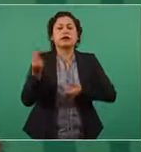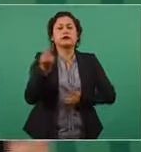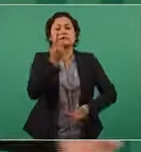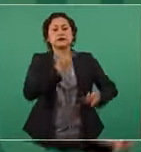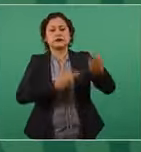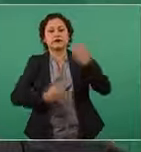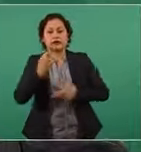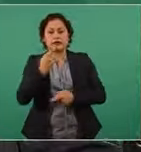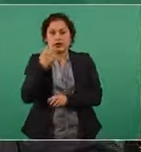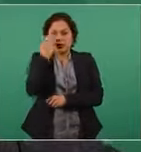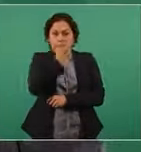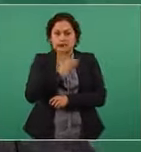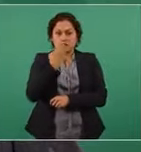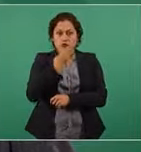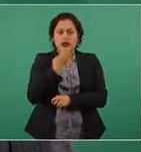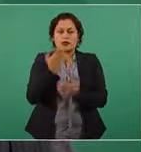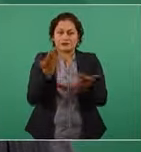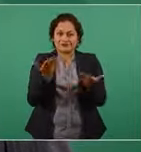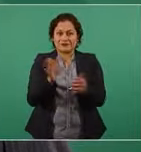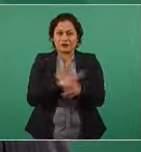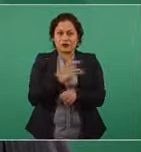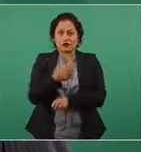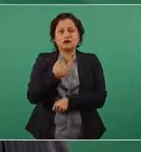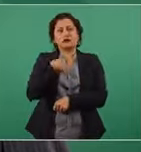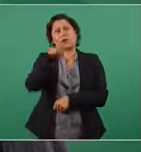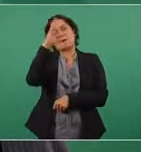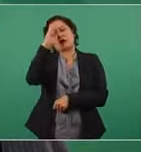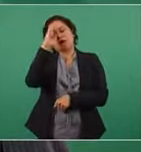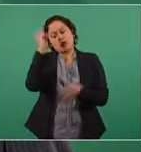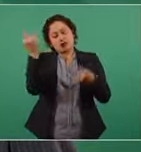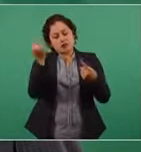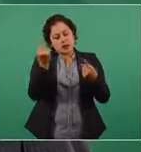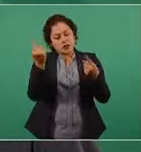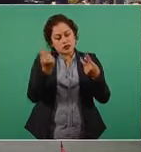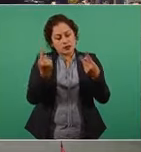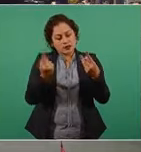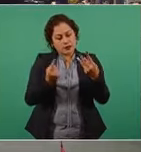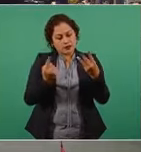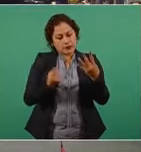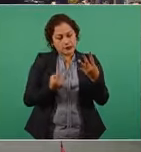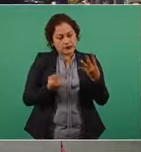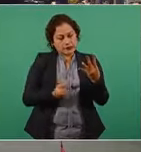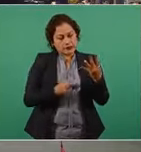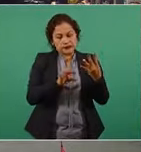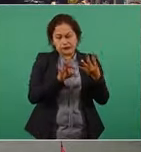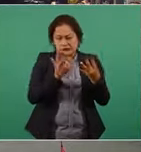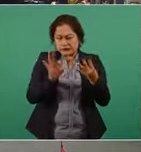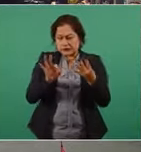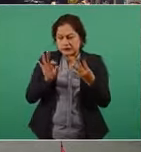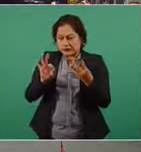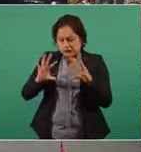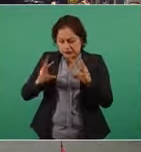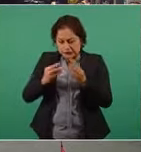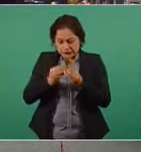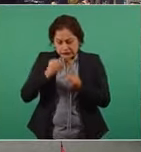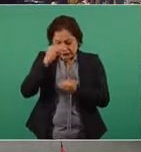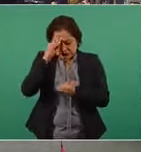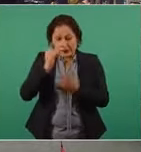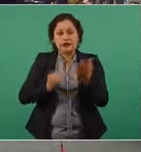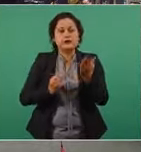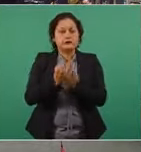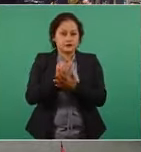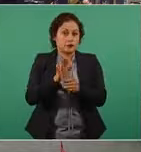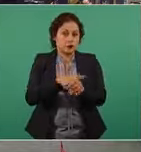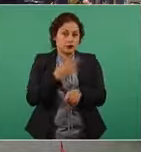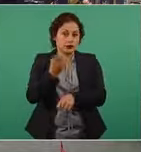Pero estoy tomando en consideración todo. Bien, presidente. Por otro lado,